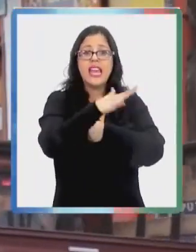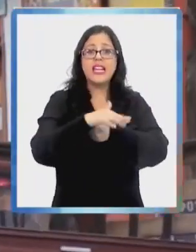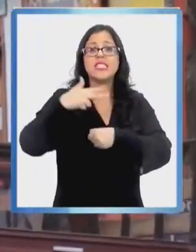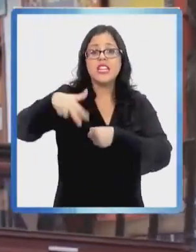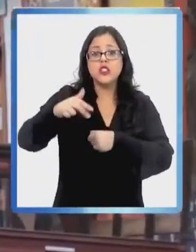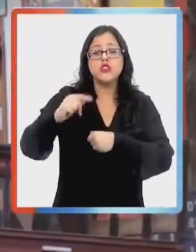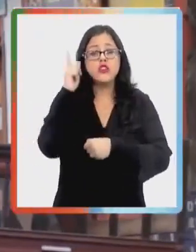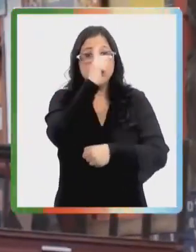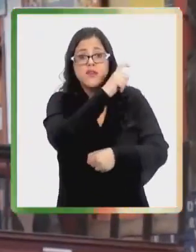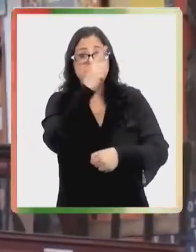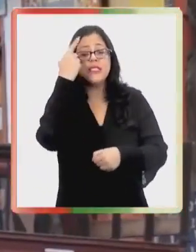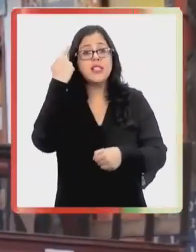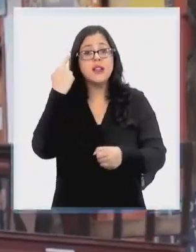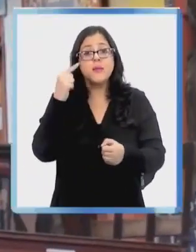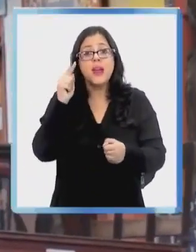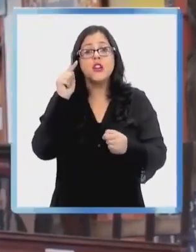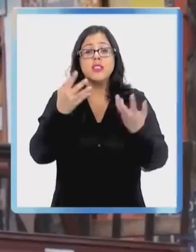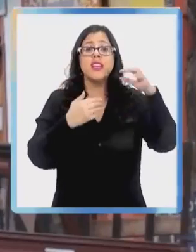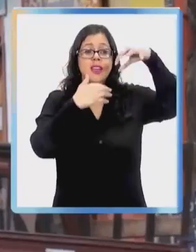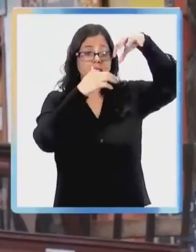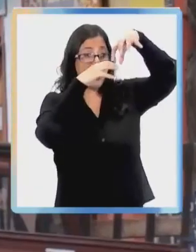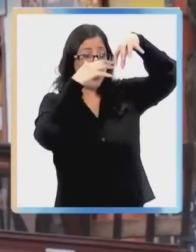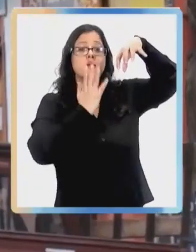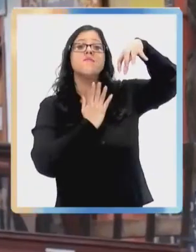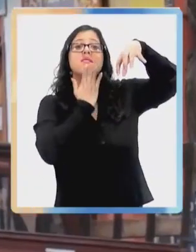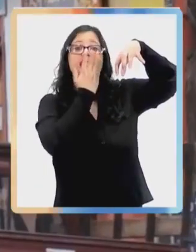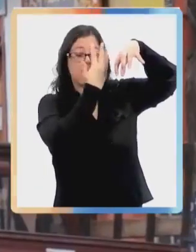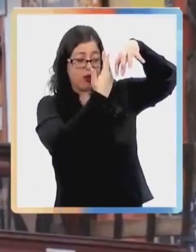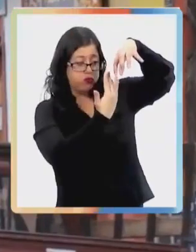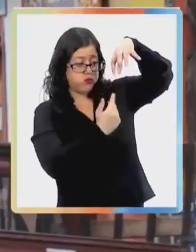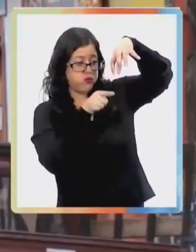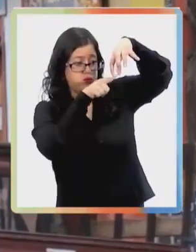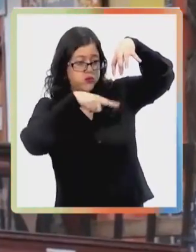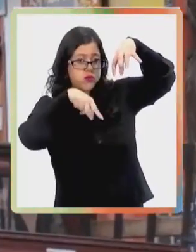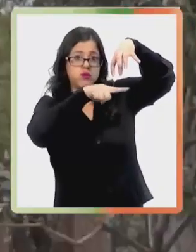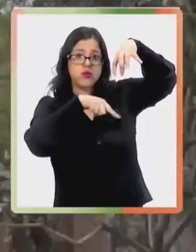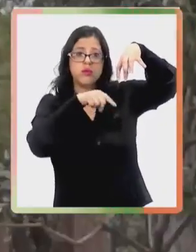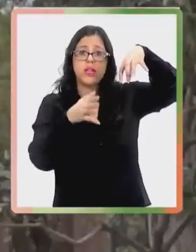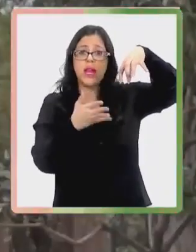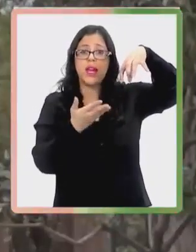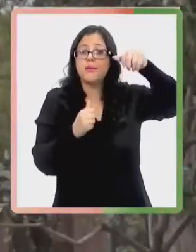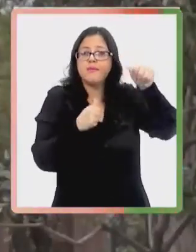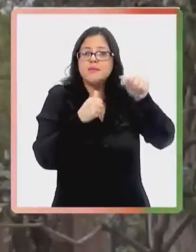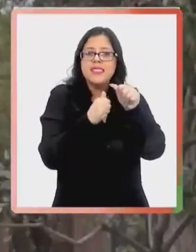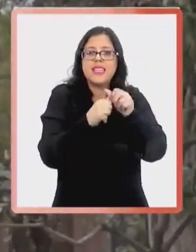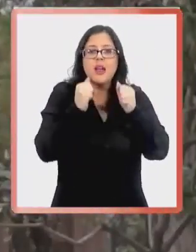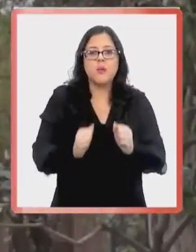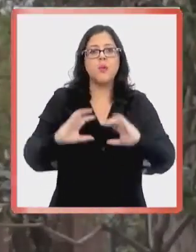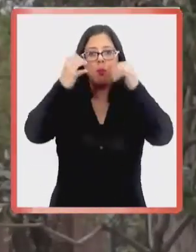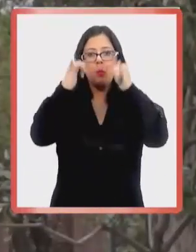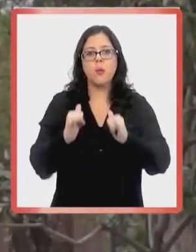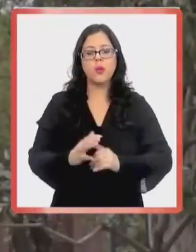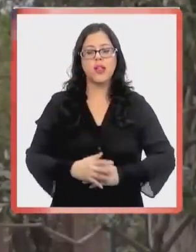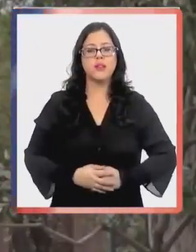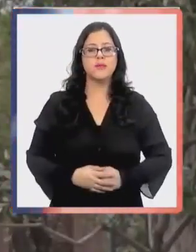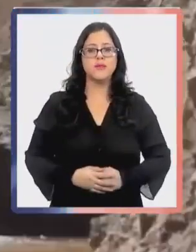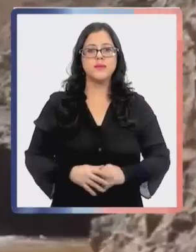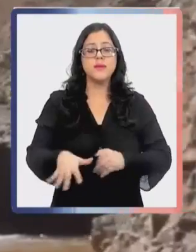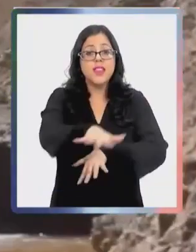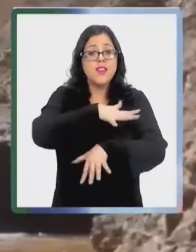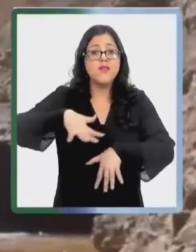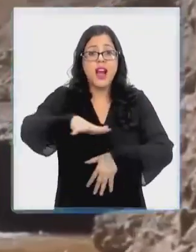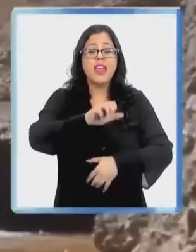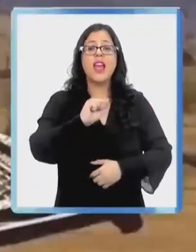verdad es que es bastante complejo, sino si la tenemos más abajo pueden llegar solamente hasta Juncal y poder disfrutar de la nieve.